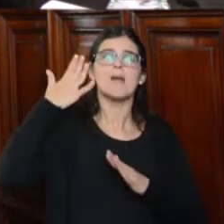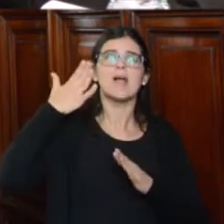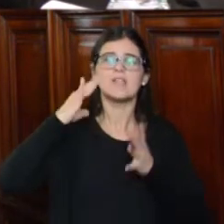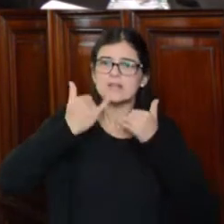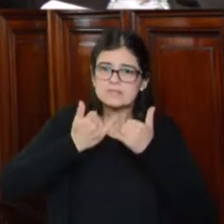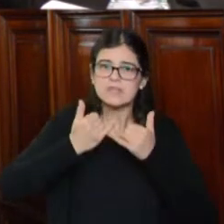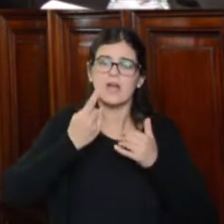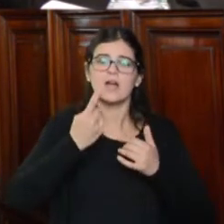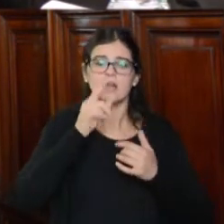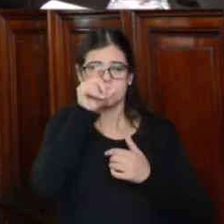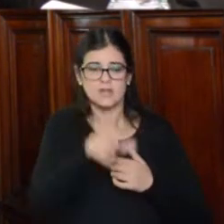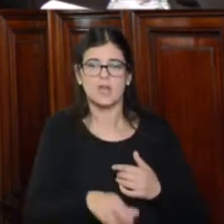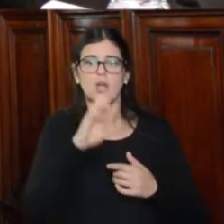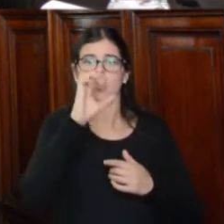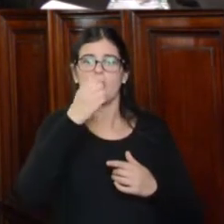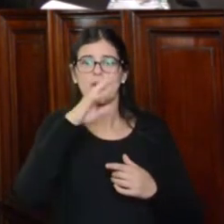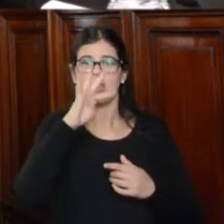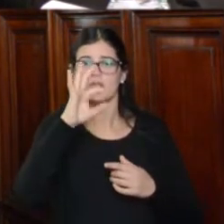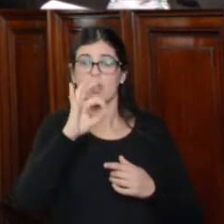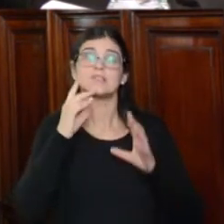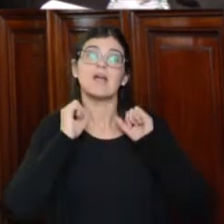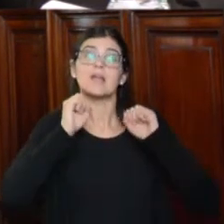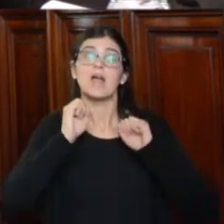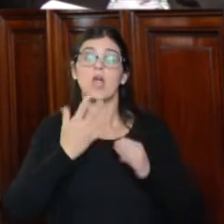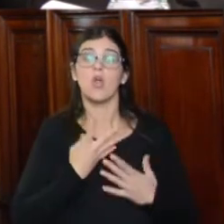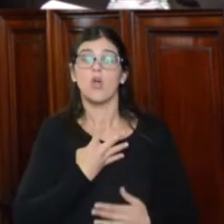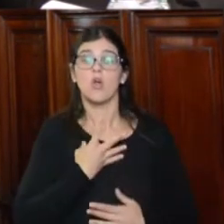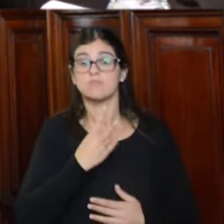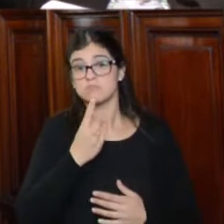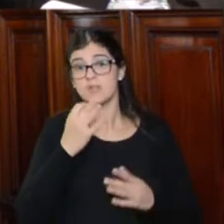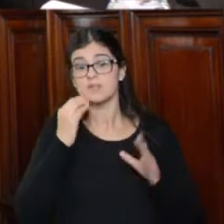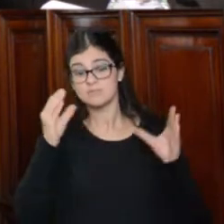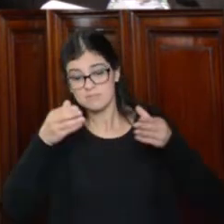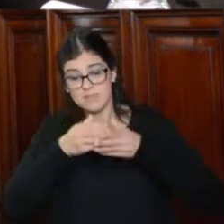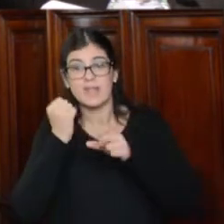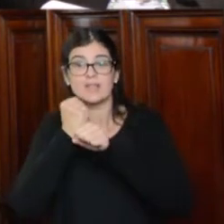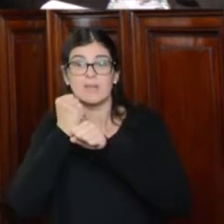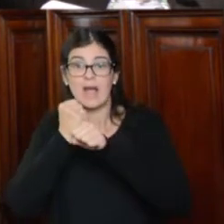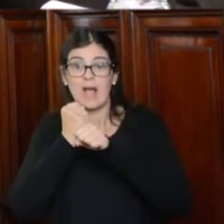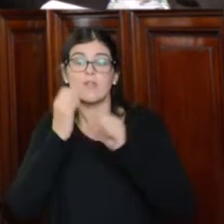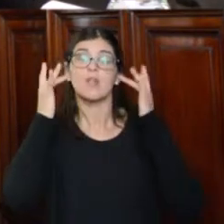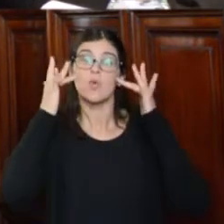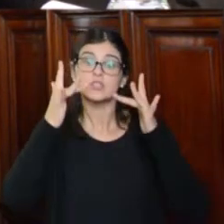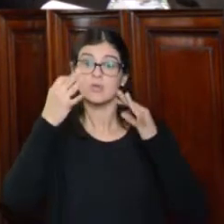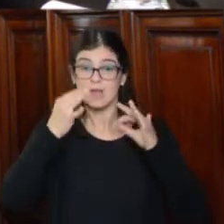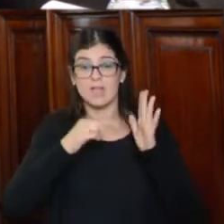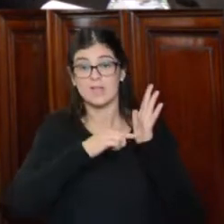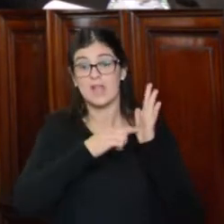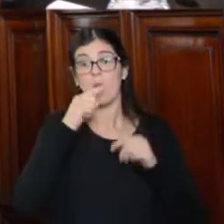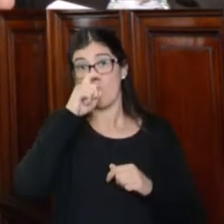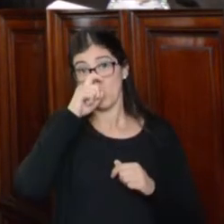recibido el señor Roberto Varadel, Secretario General del Sindicato Unificado de Trabajadores de la Educación de Buenos Aires,